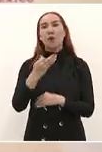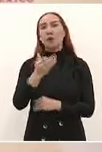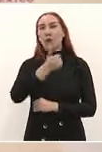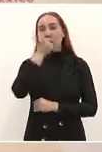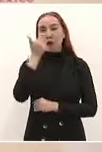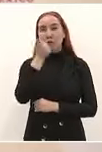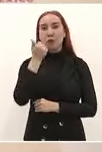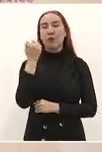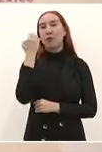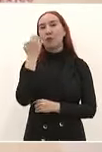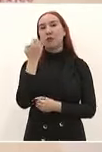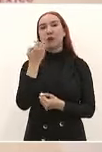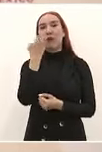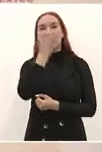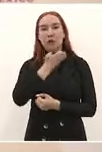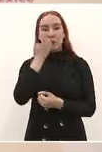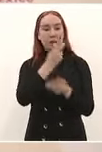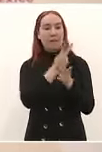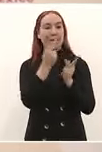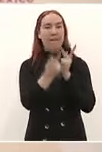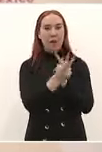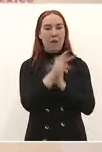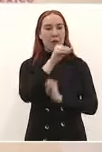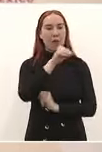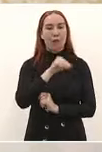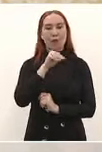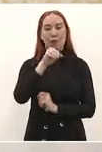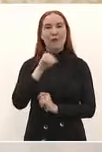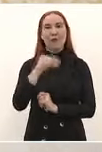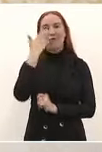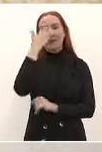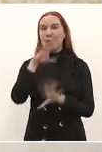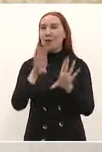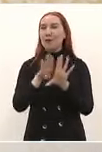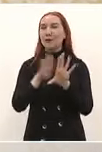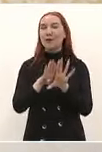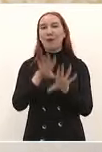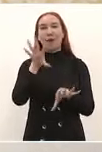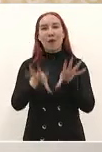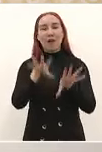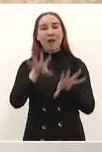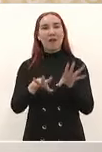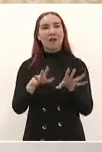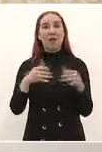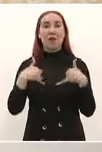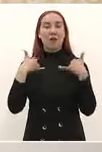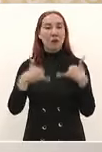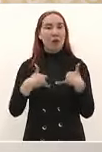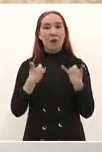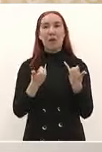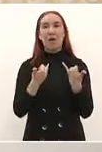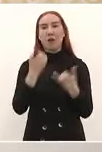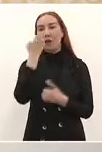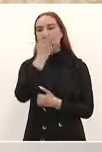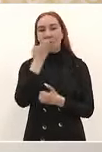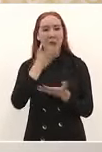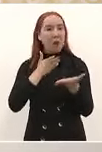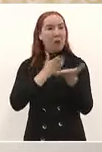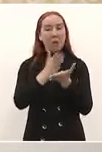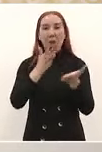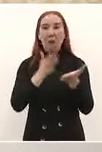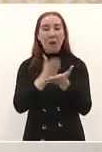escolarizado porque en este nivel se presentaba la mayor tasa de abandono escolar desde el 2019